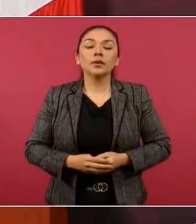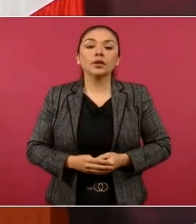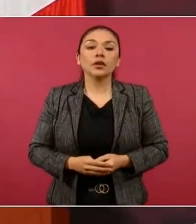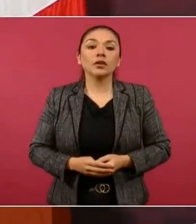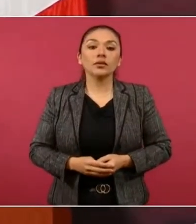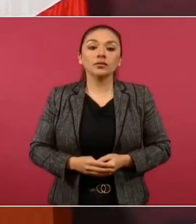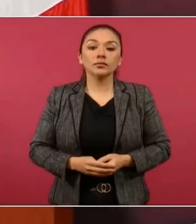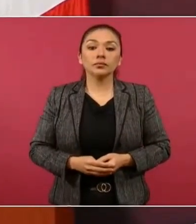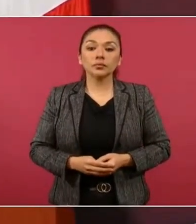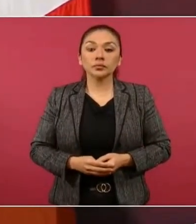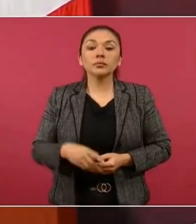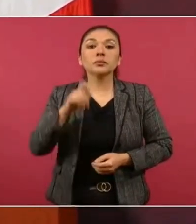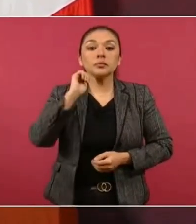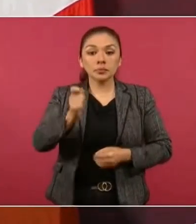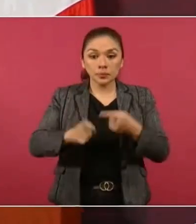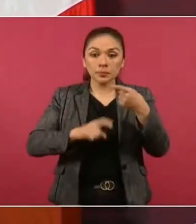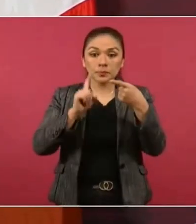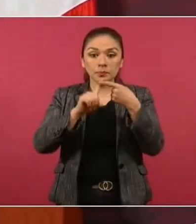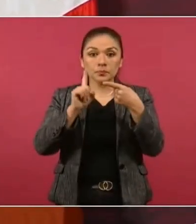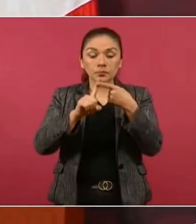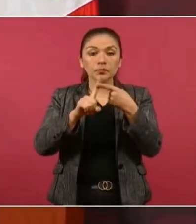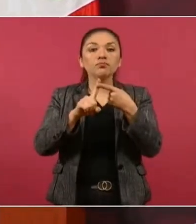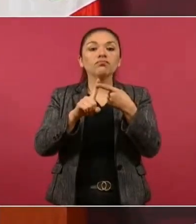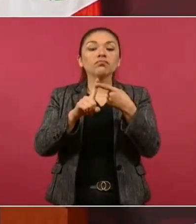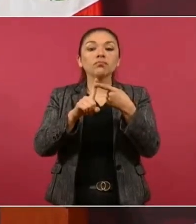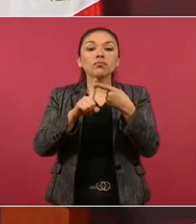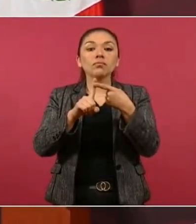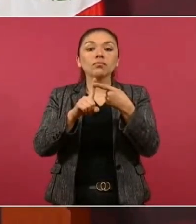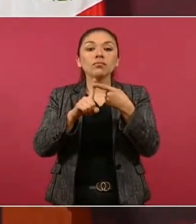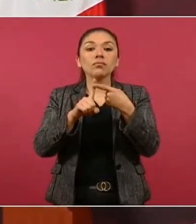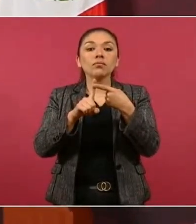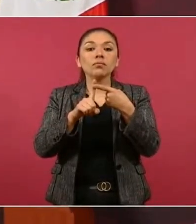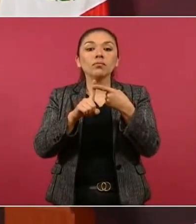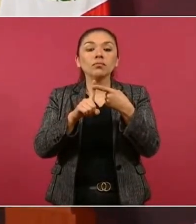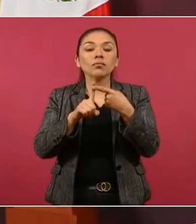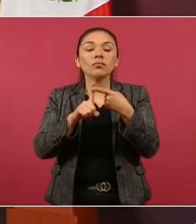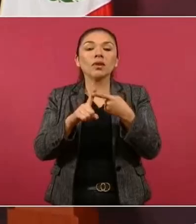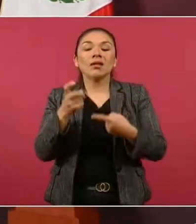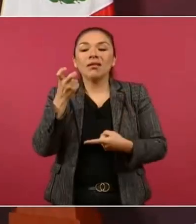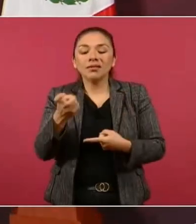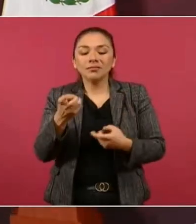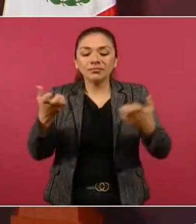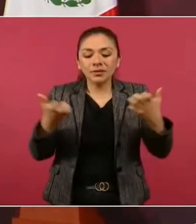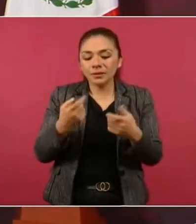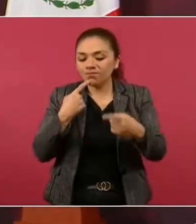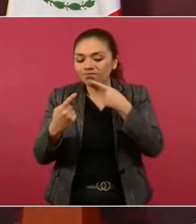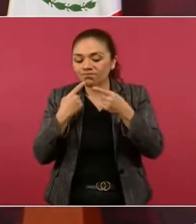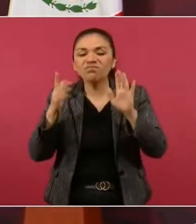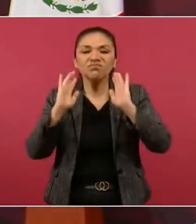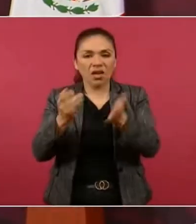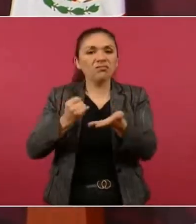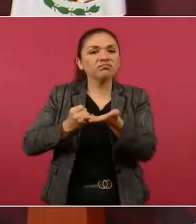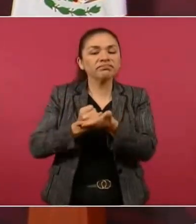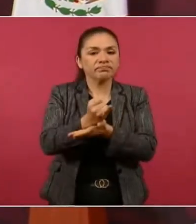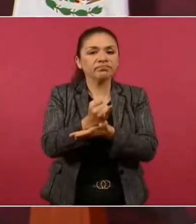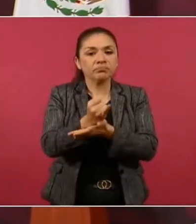El primero es la decisión que se ha tomado de